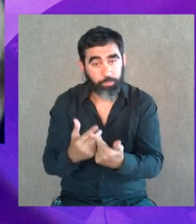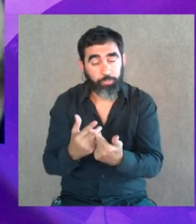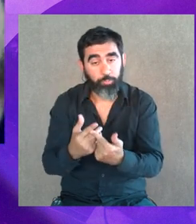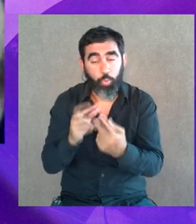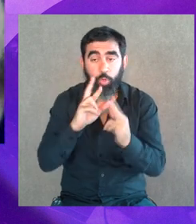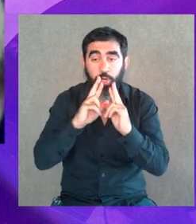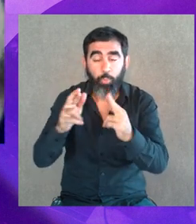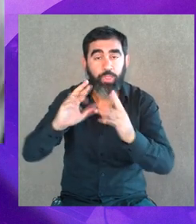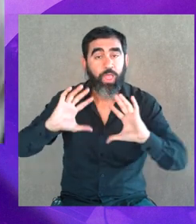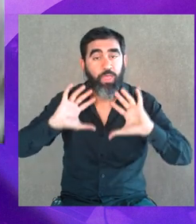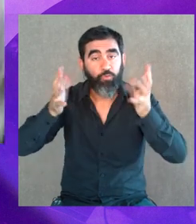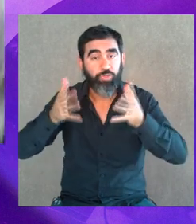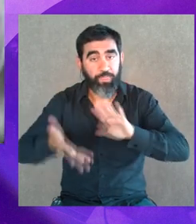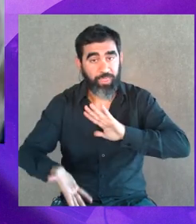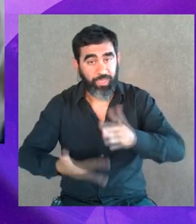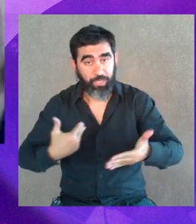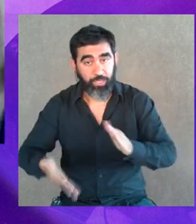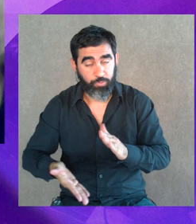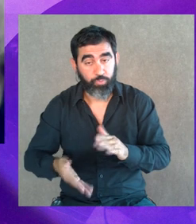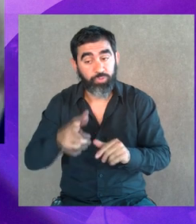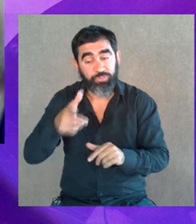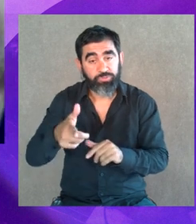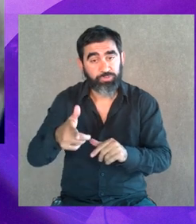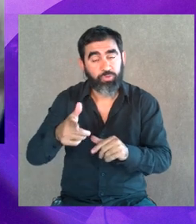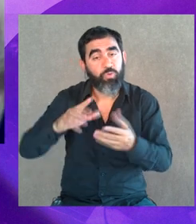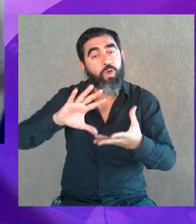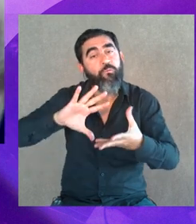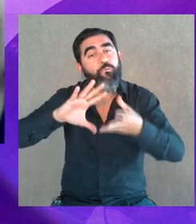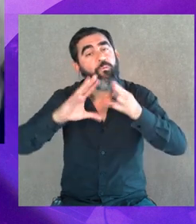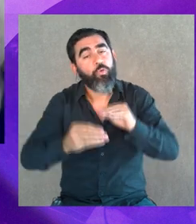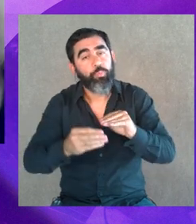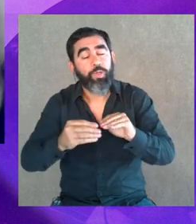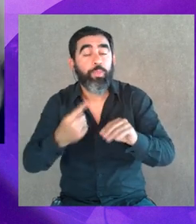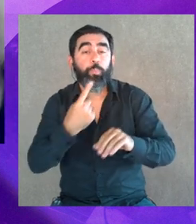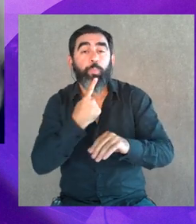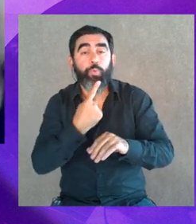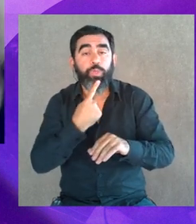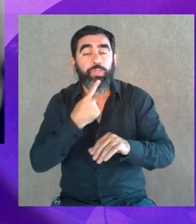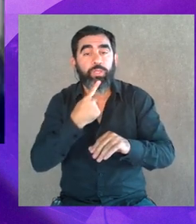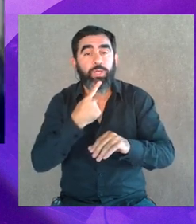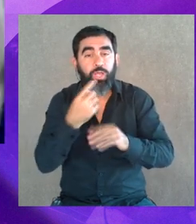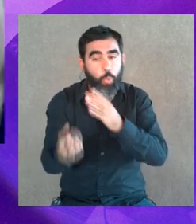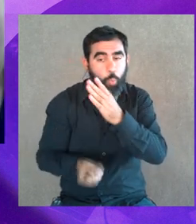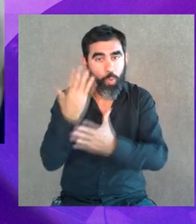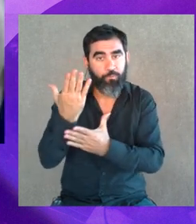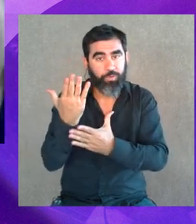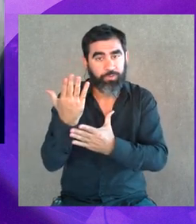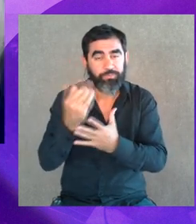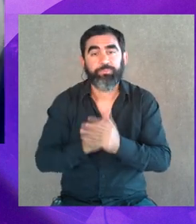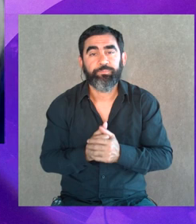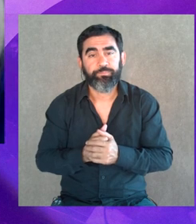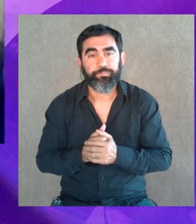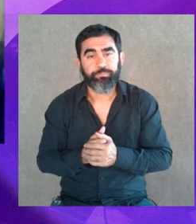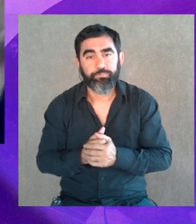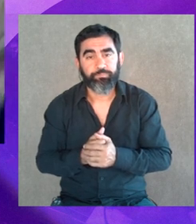dar respuesta a la violencia de género, es un fenómeno, es una forma de política relativamente nueva.